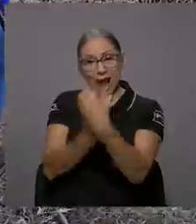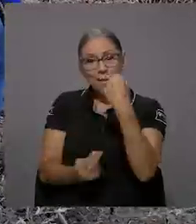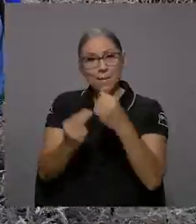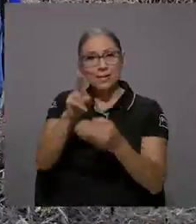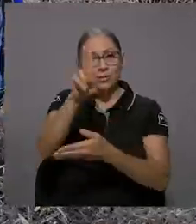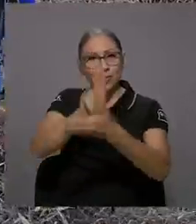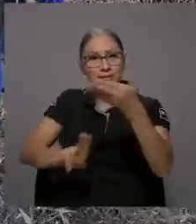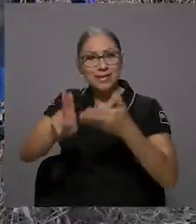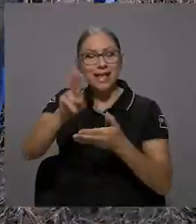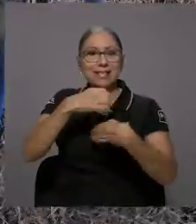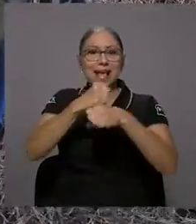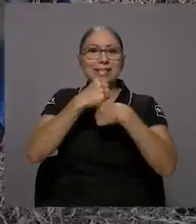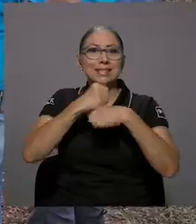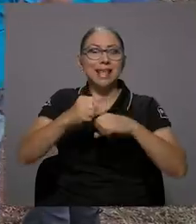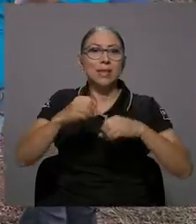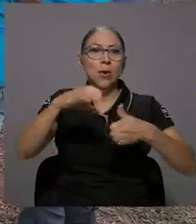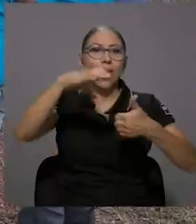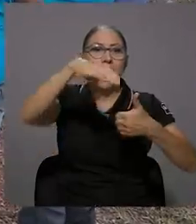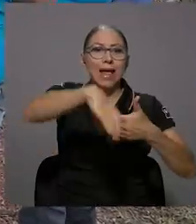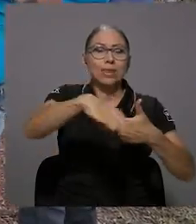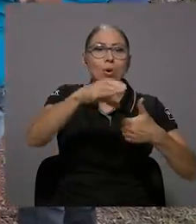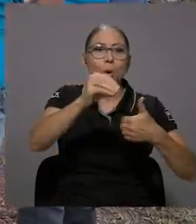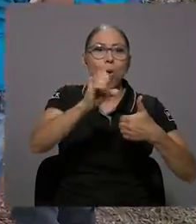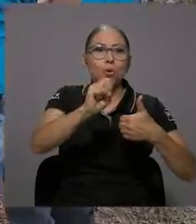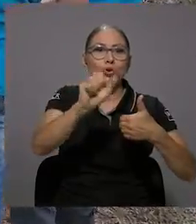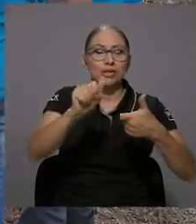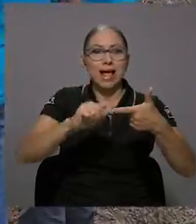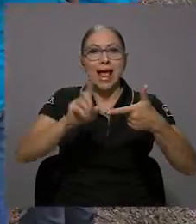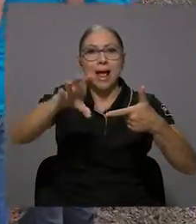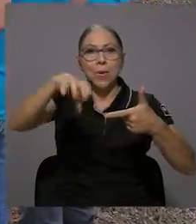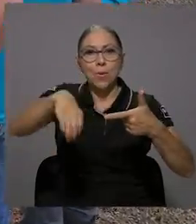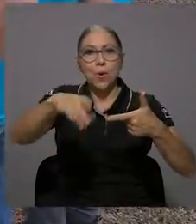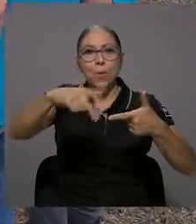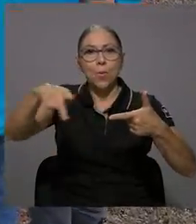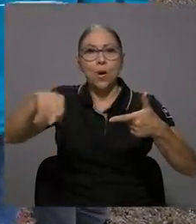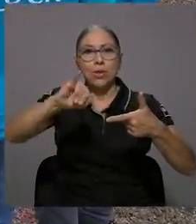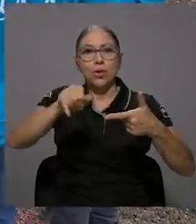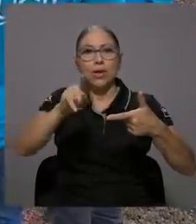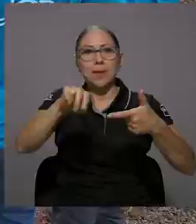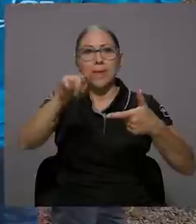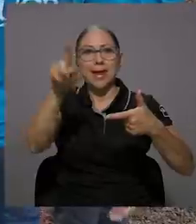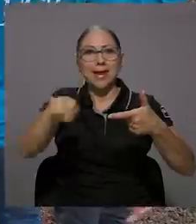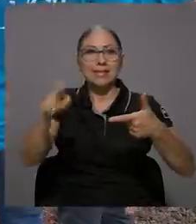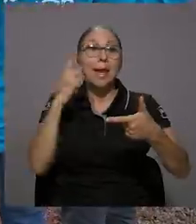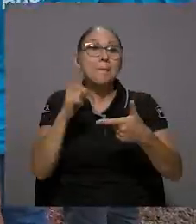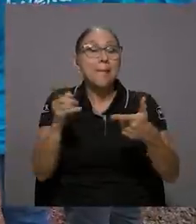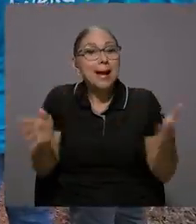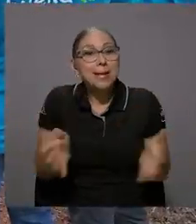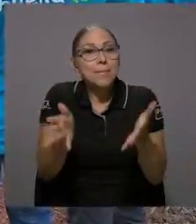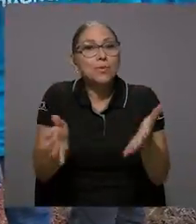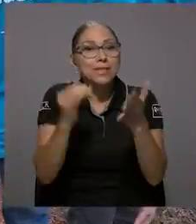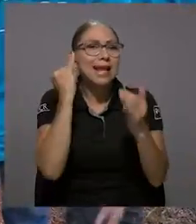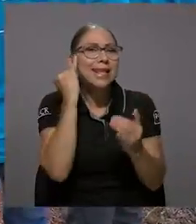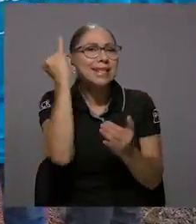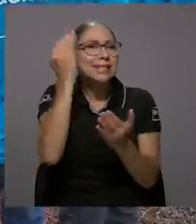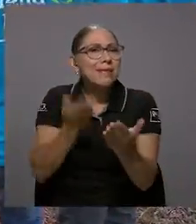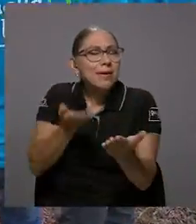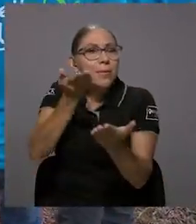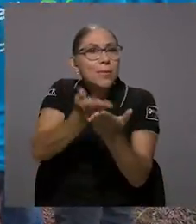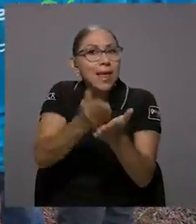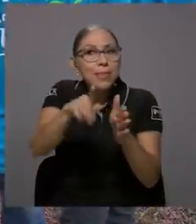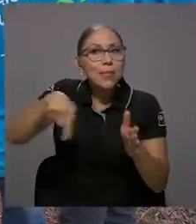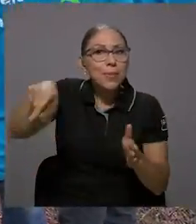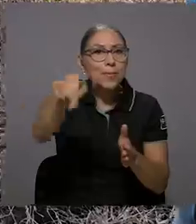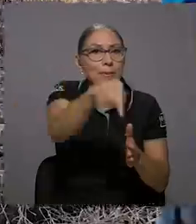contribuirán con diversos proyectos que ambas universidades están realizando en los cantones de Osa y Puerto Jiménez, para